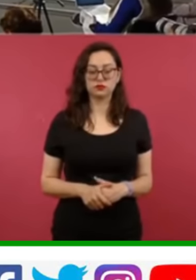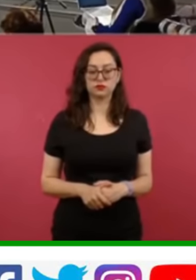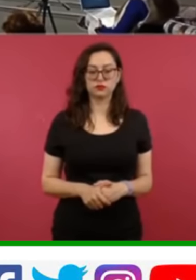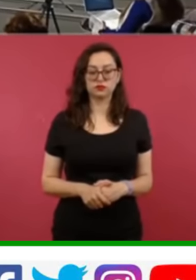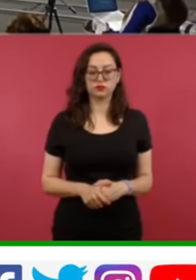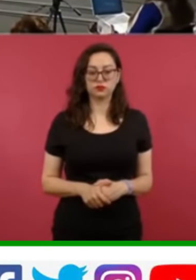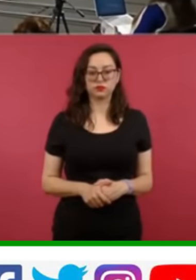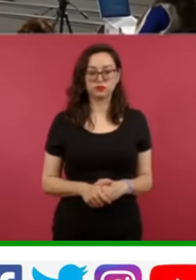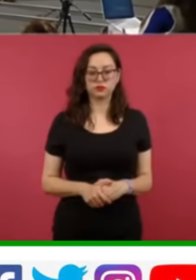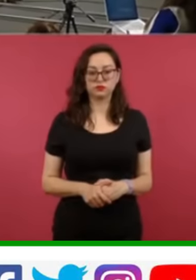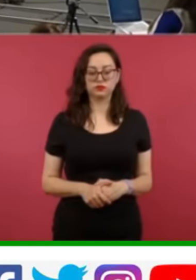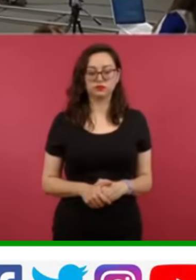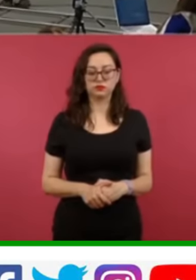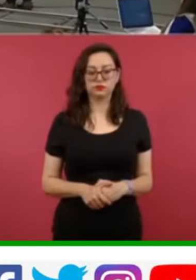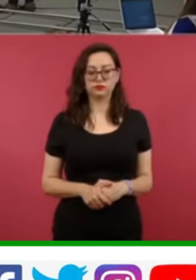Si me prestan...